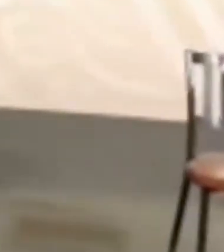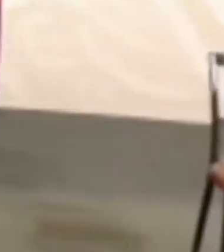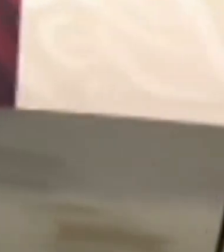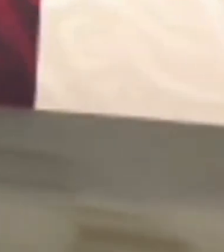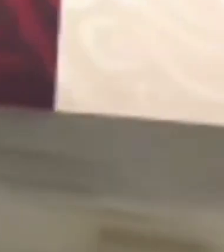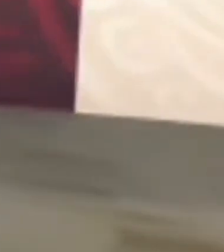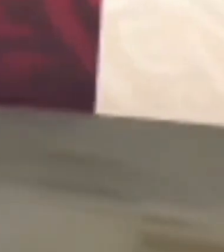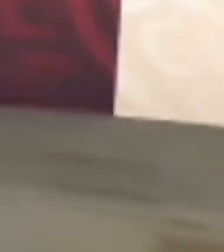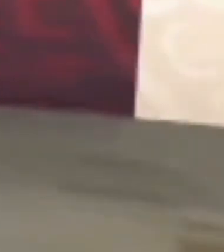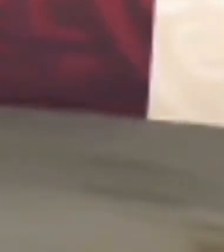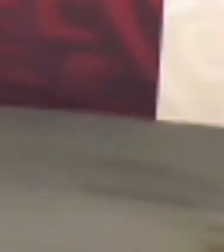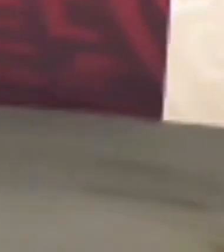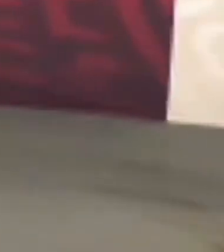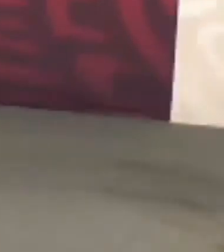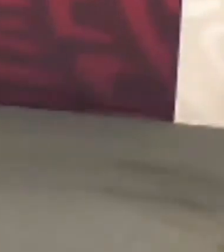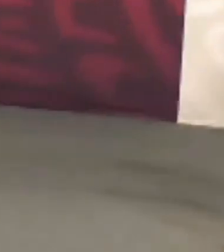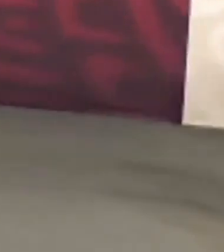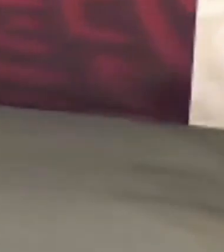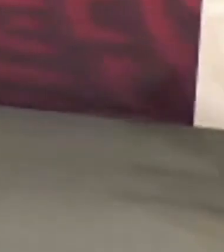Ahora sí hay frío.